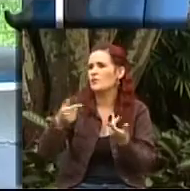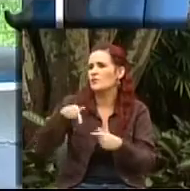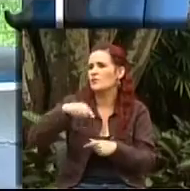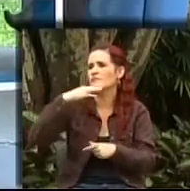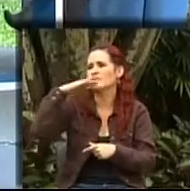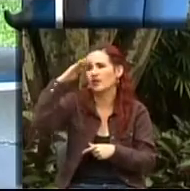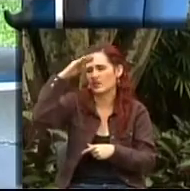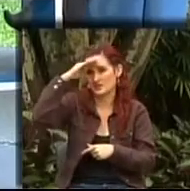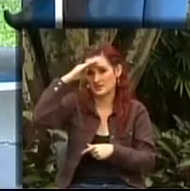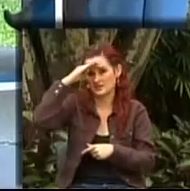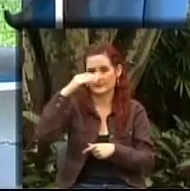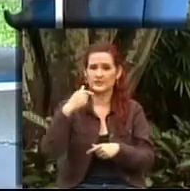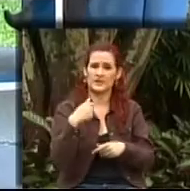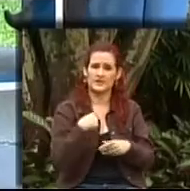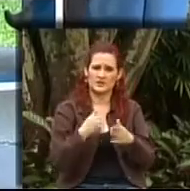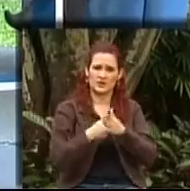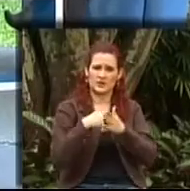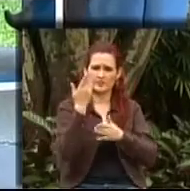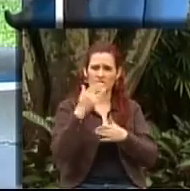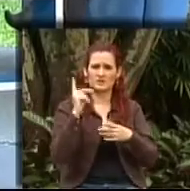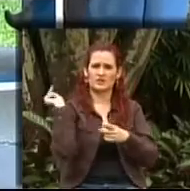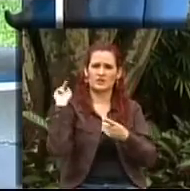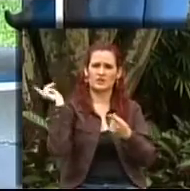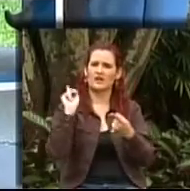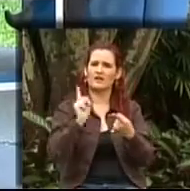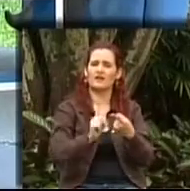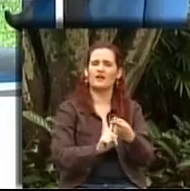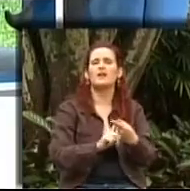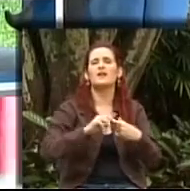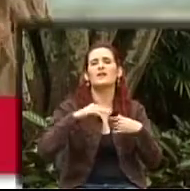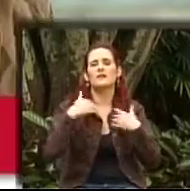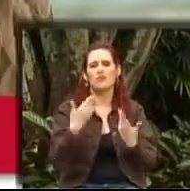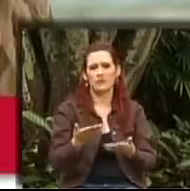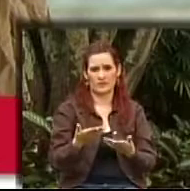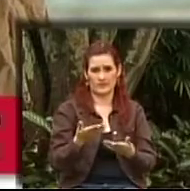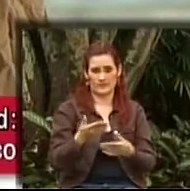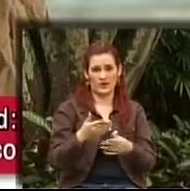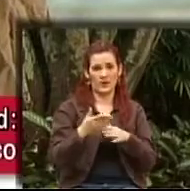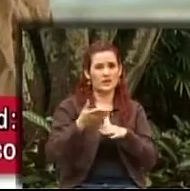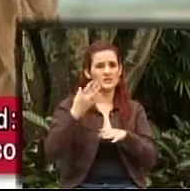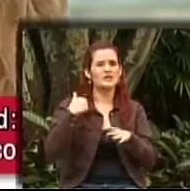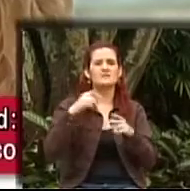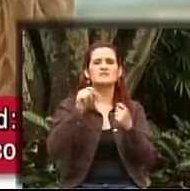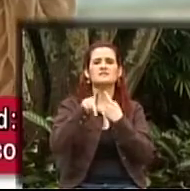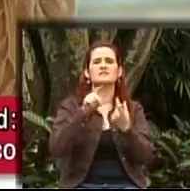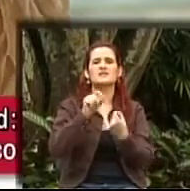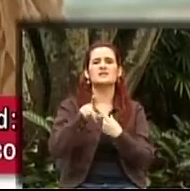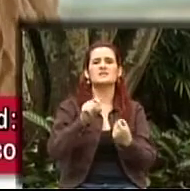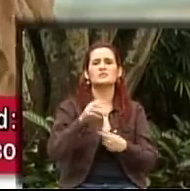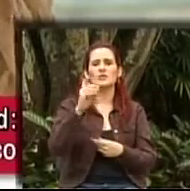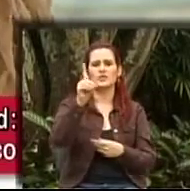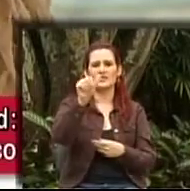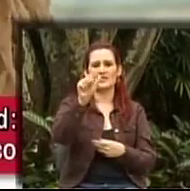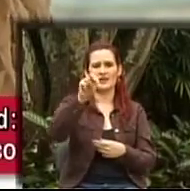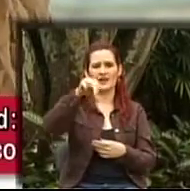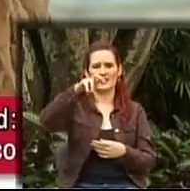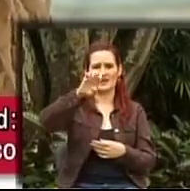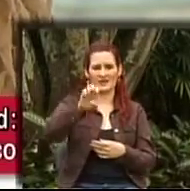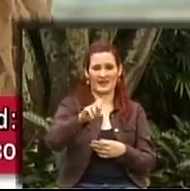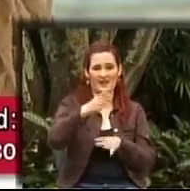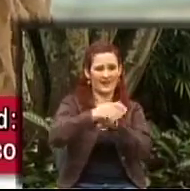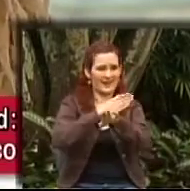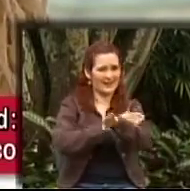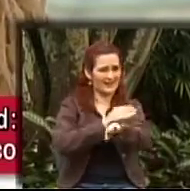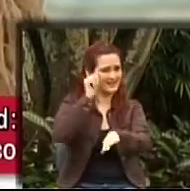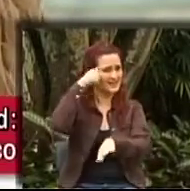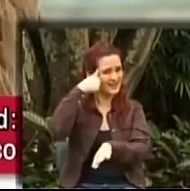voy a empezar hablando un poco del histórico, lo que ha venido pasando con las estadísticas. Se hizo un censo inicialmente por DANE, este censo